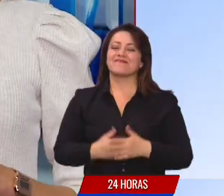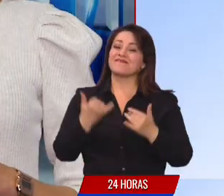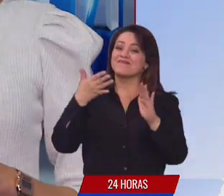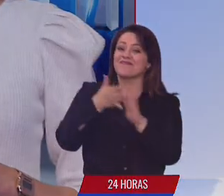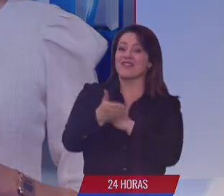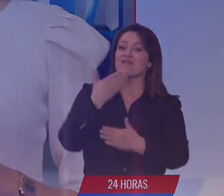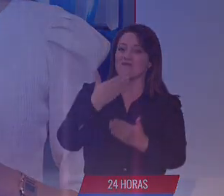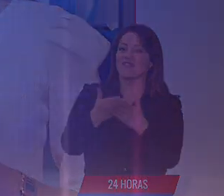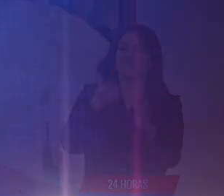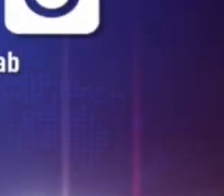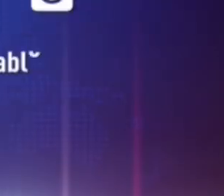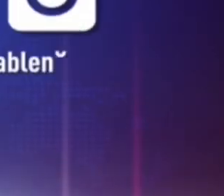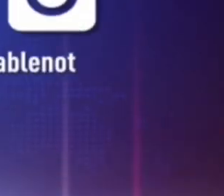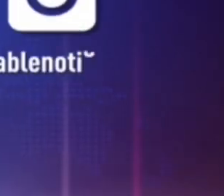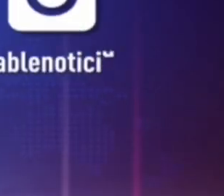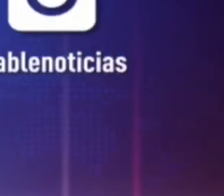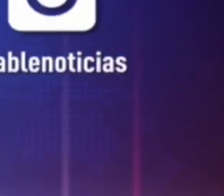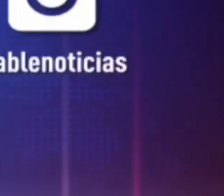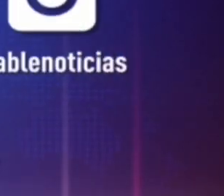Ustedes tienen mucho más en esto.